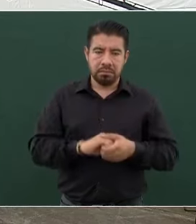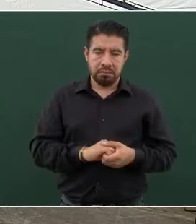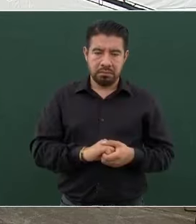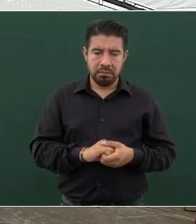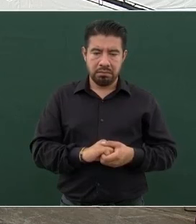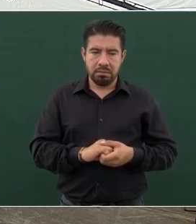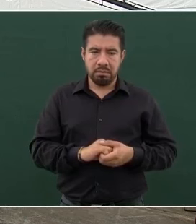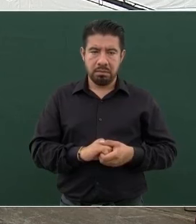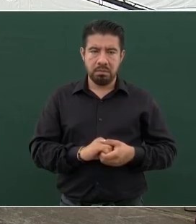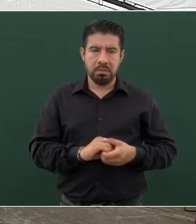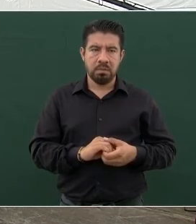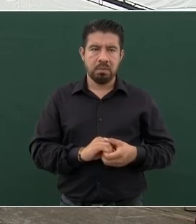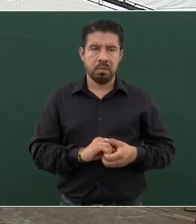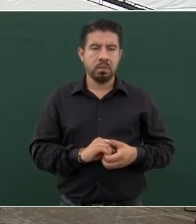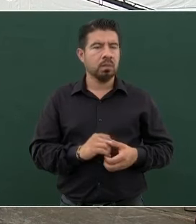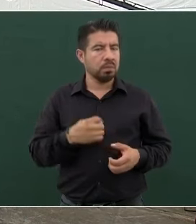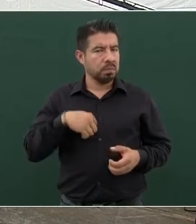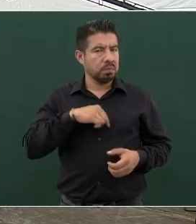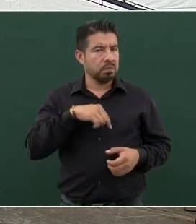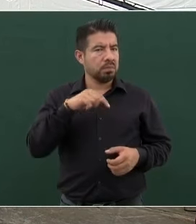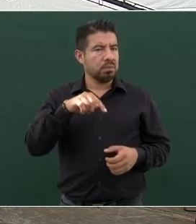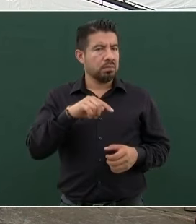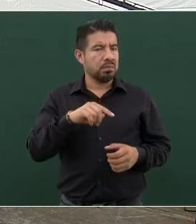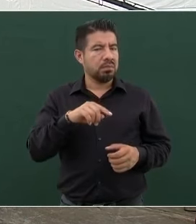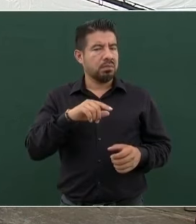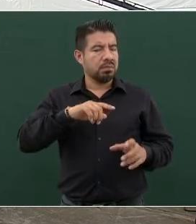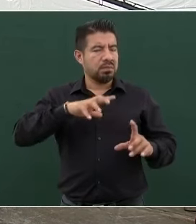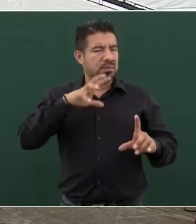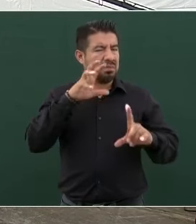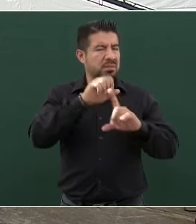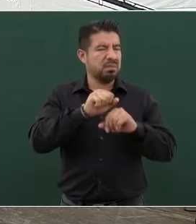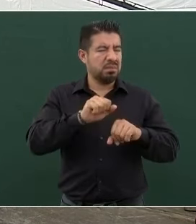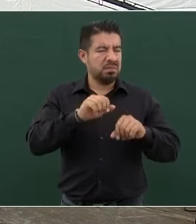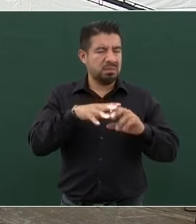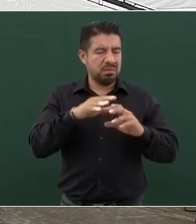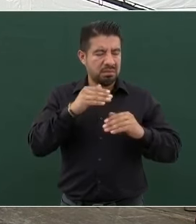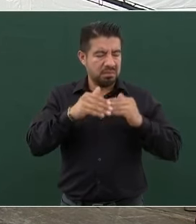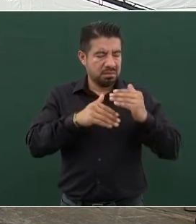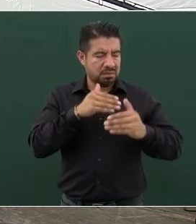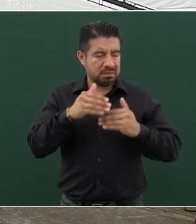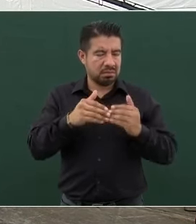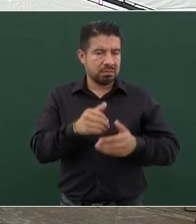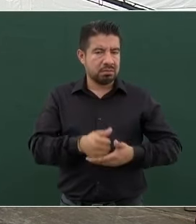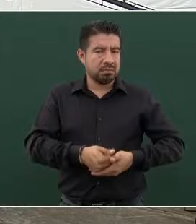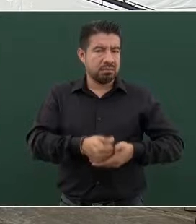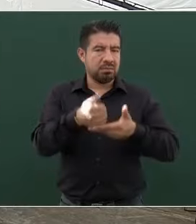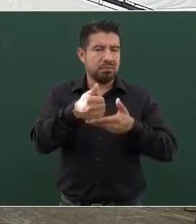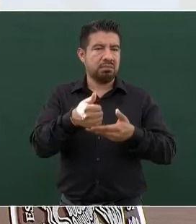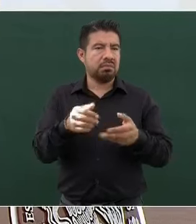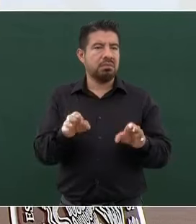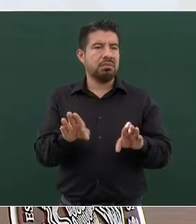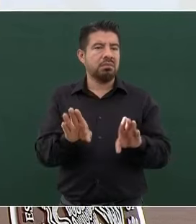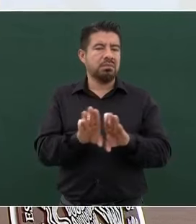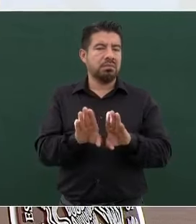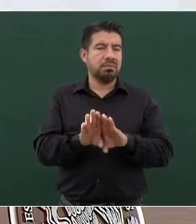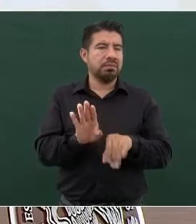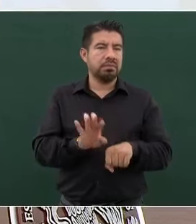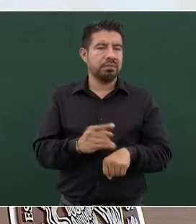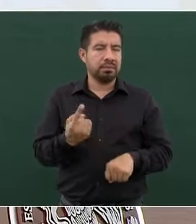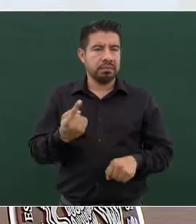porque hemos llegado también a eso, que nos ha ayudado mucho. No sólo